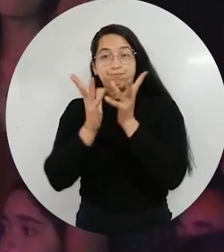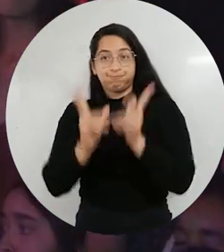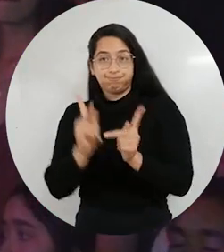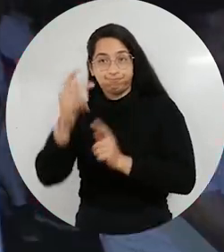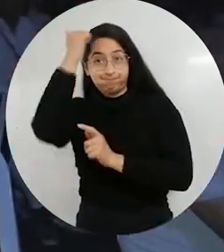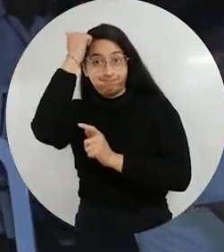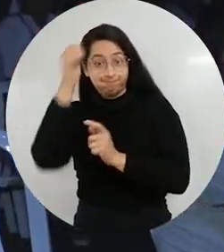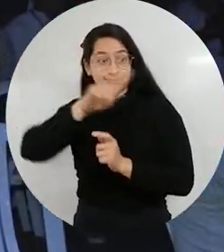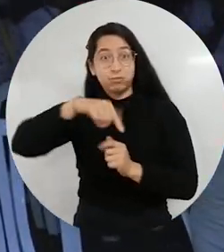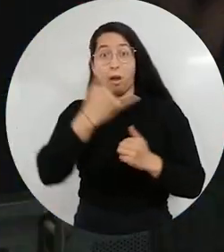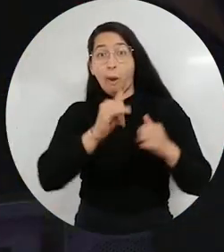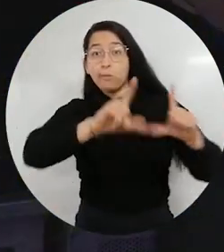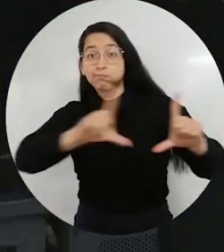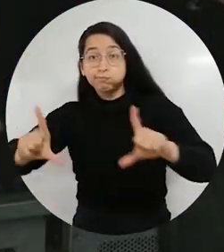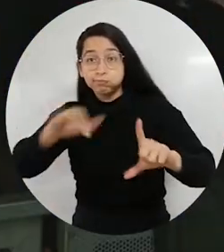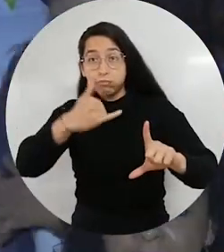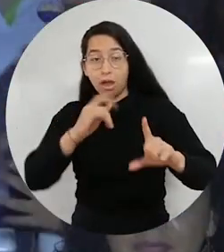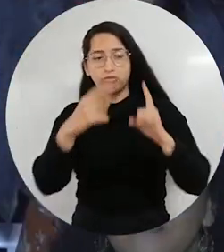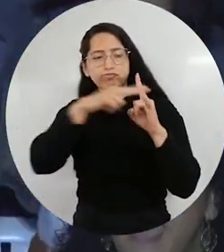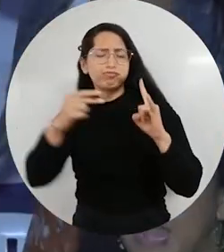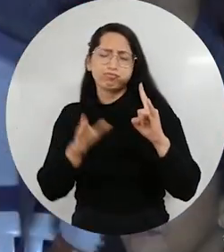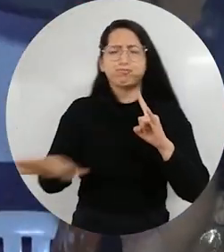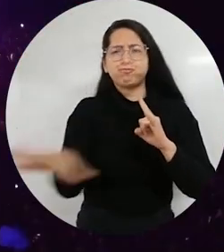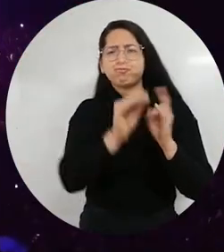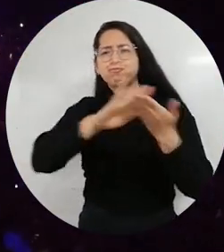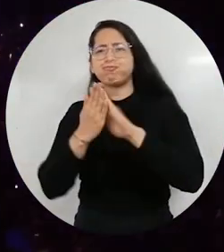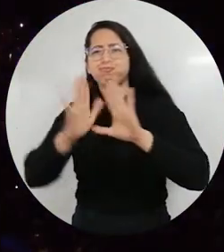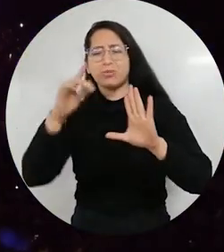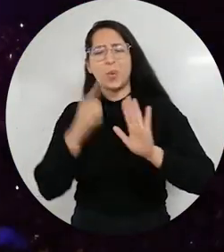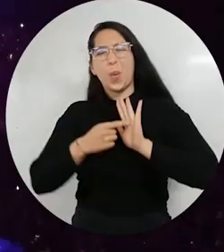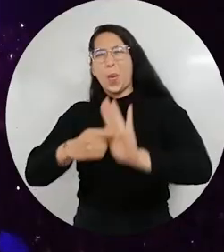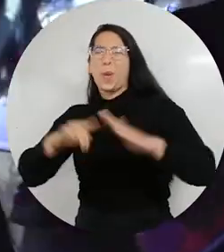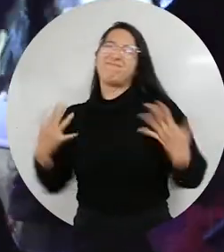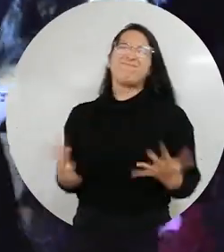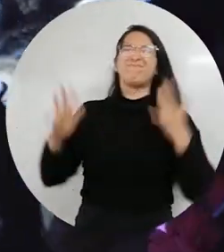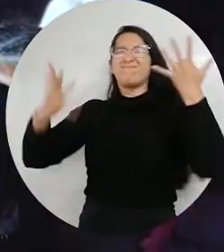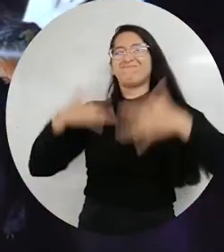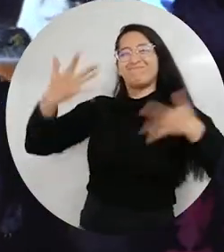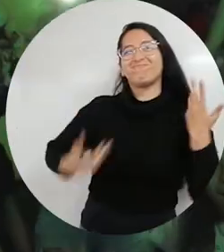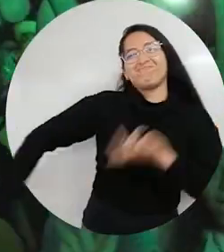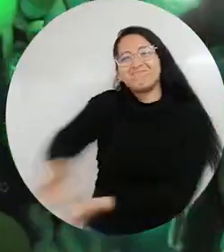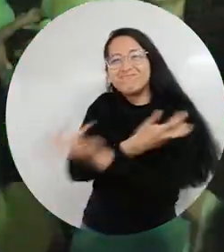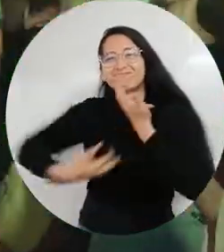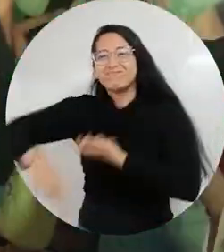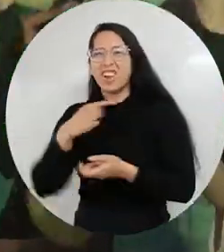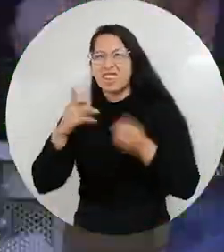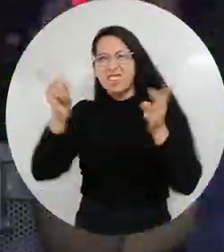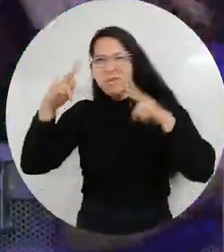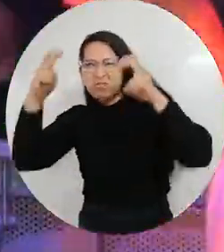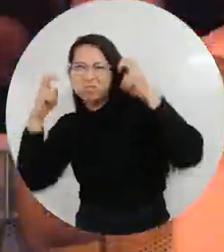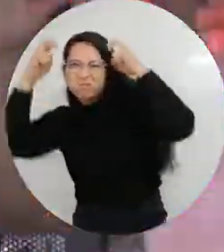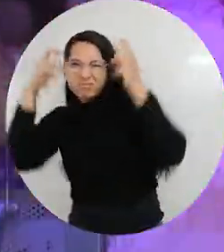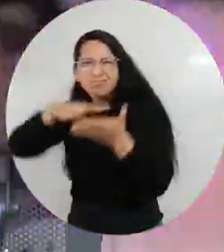Estudiantes, docentes, graduados y demás miembros de la Universidad del Magdalena vivieron los mejores momentos de esparcimiento, diversión y